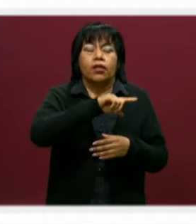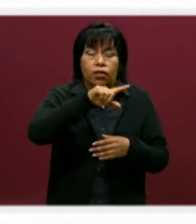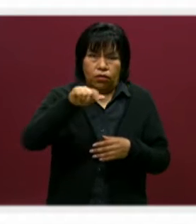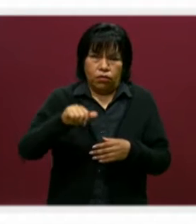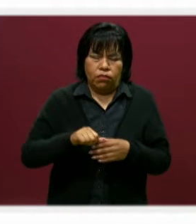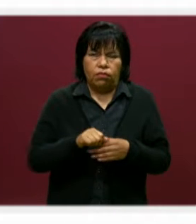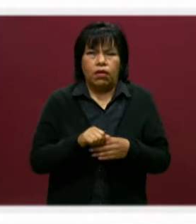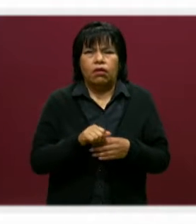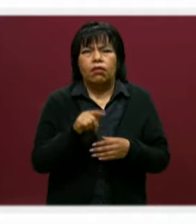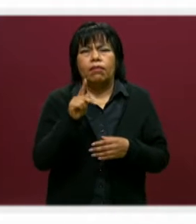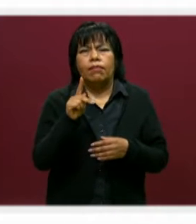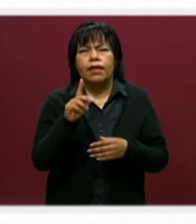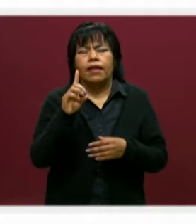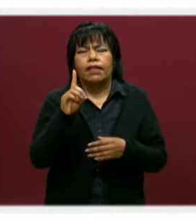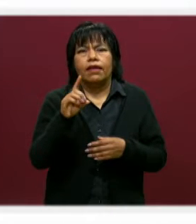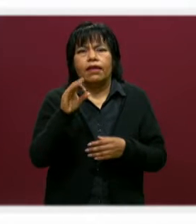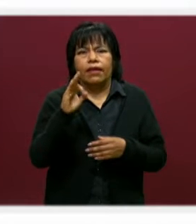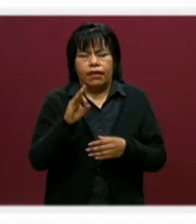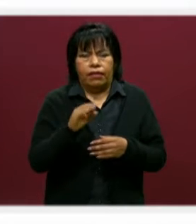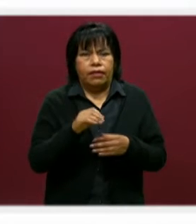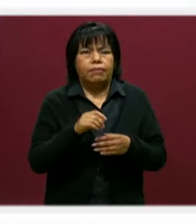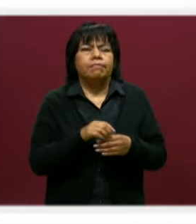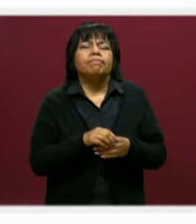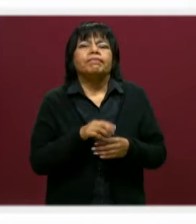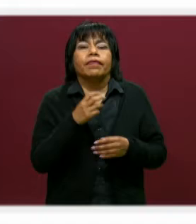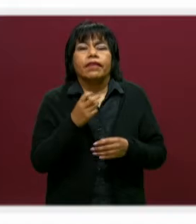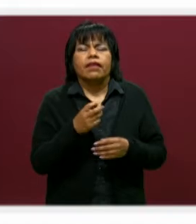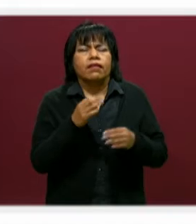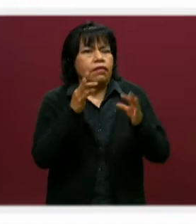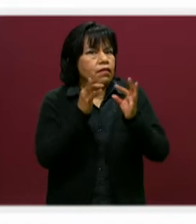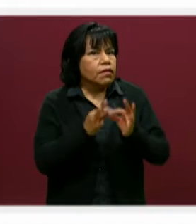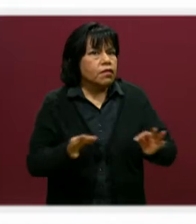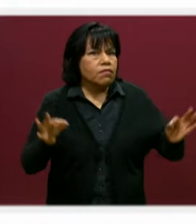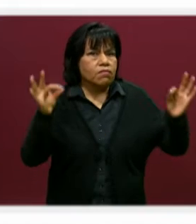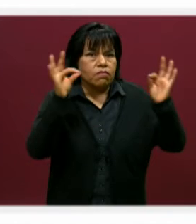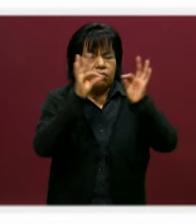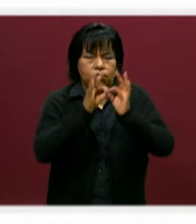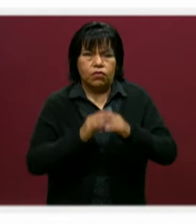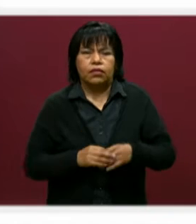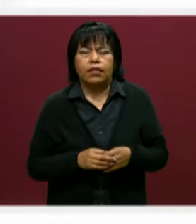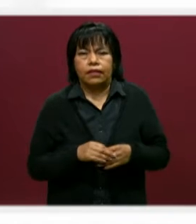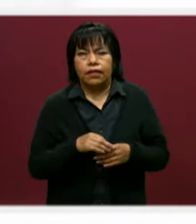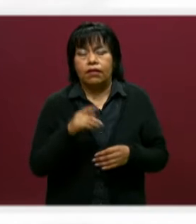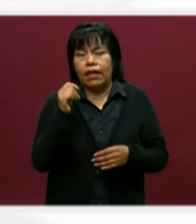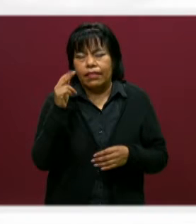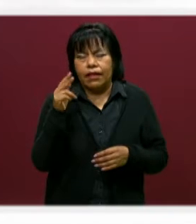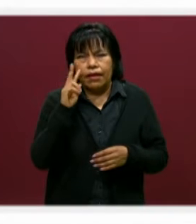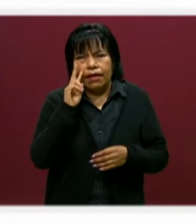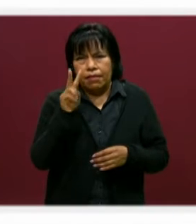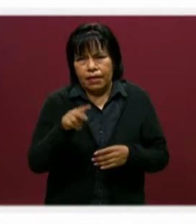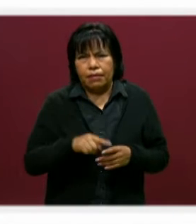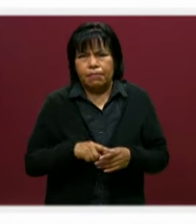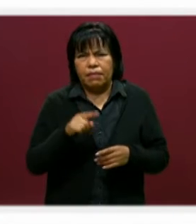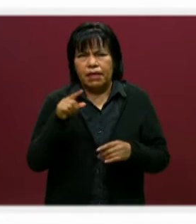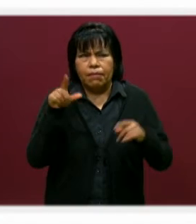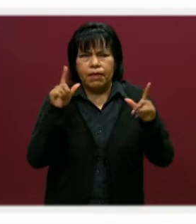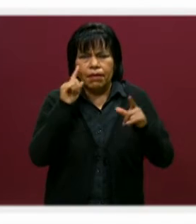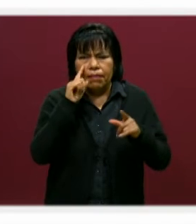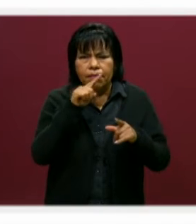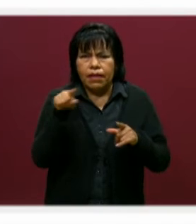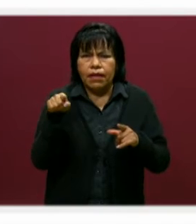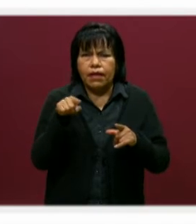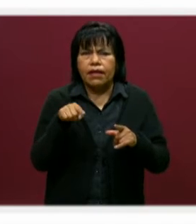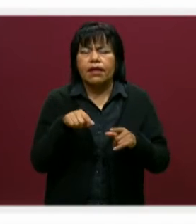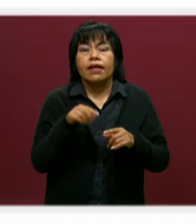de registrar lo que son sus datos. ¿Es importante ese dato que los que nos están viendo a través de televisión ven los pixeles de la